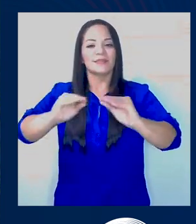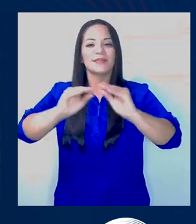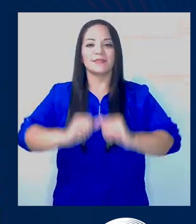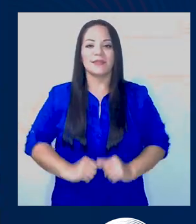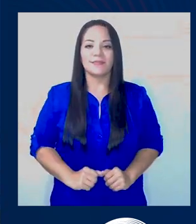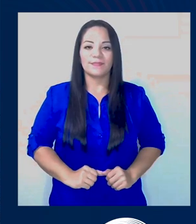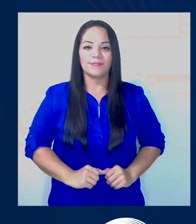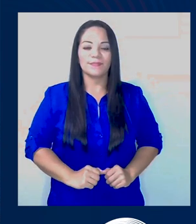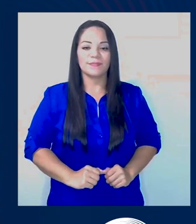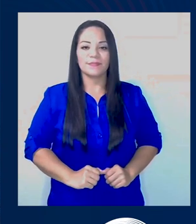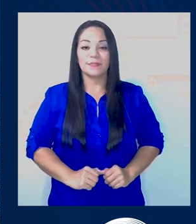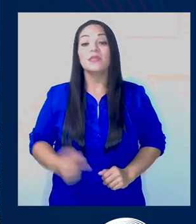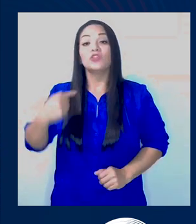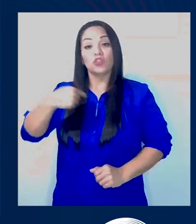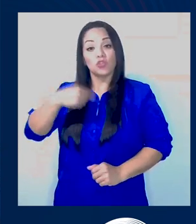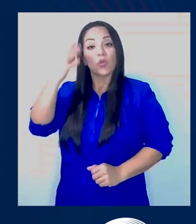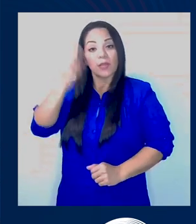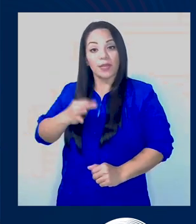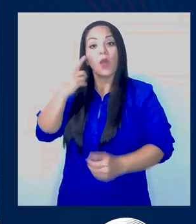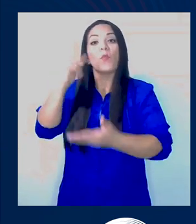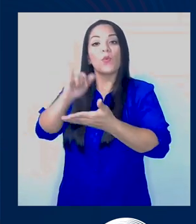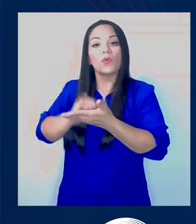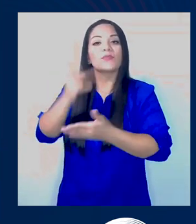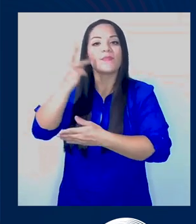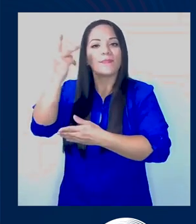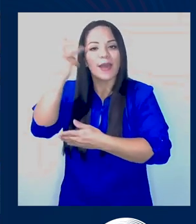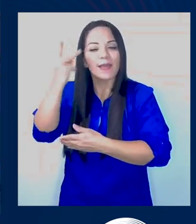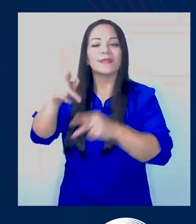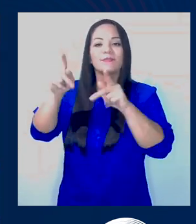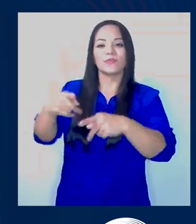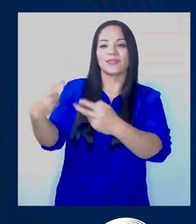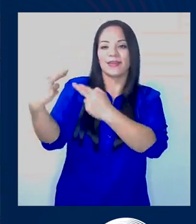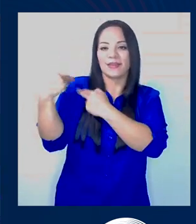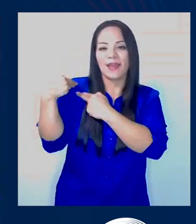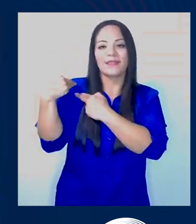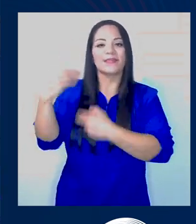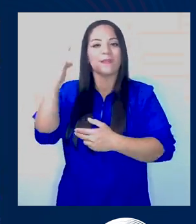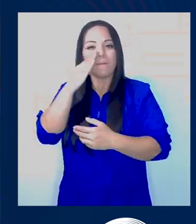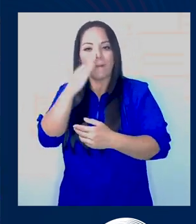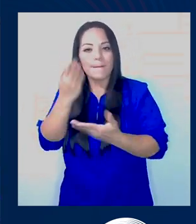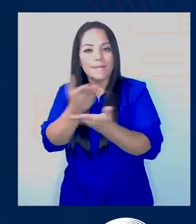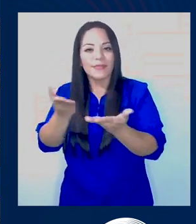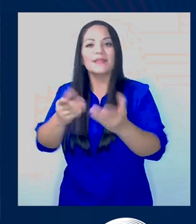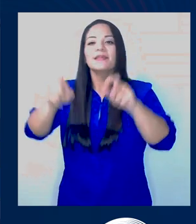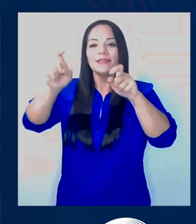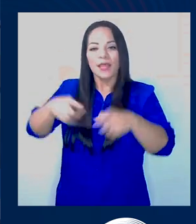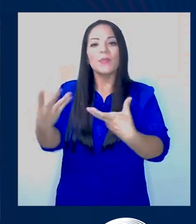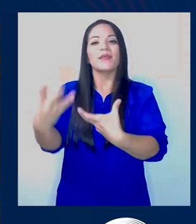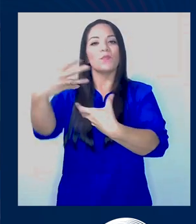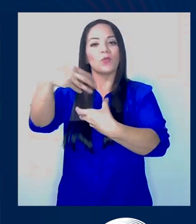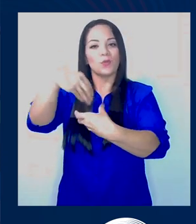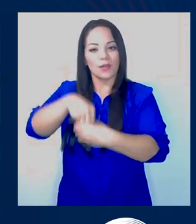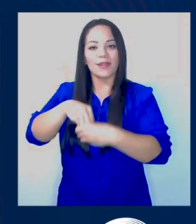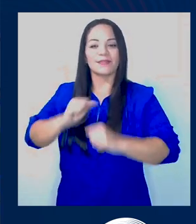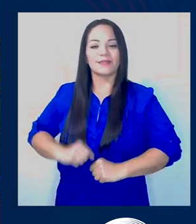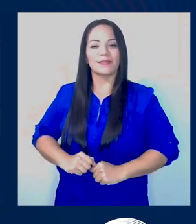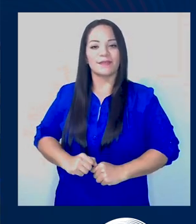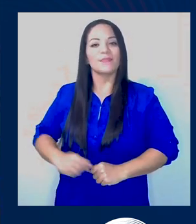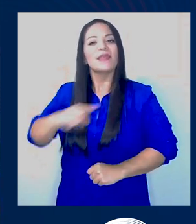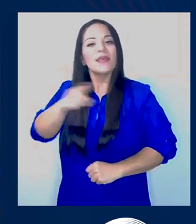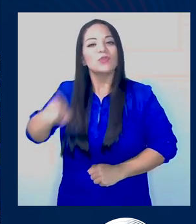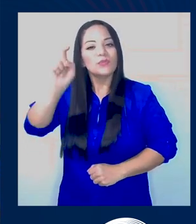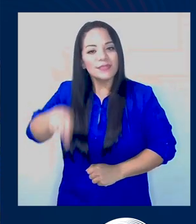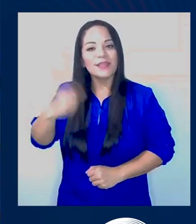-aprendizaje. Y por eso yo creo que los padres, los encargados, las madres, tienen que involucrarse,